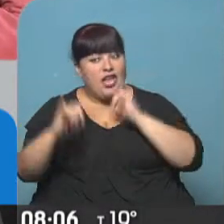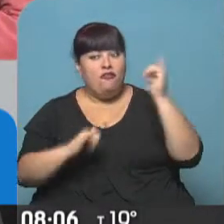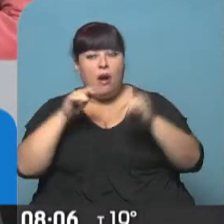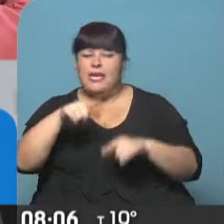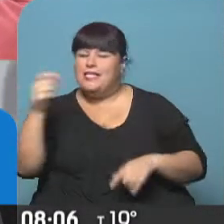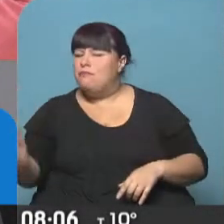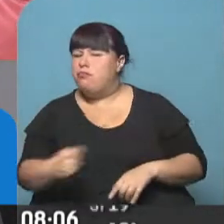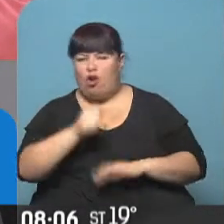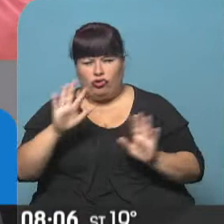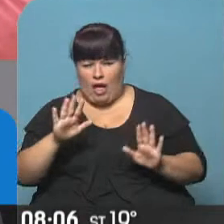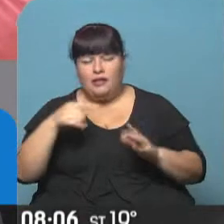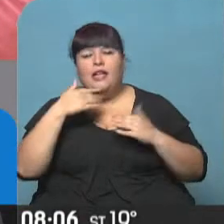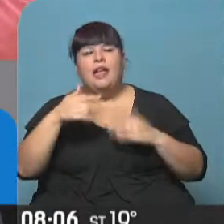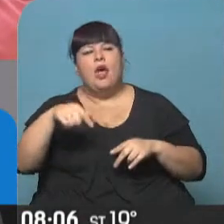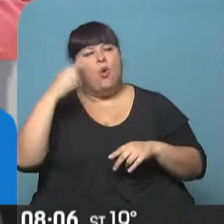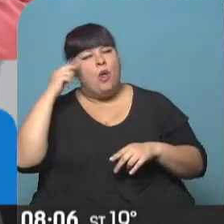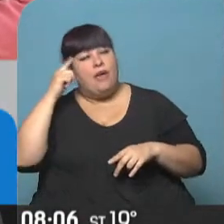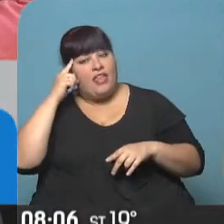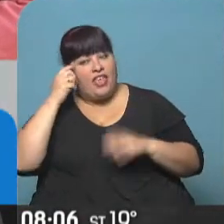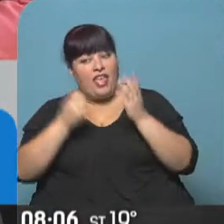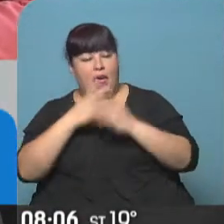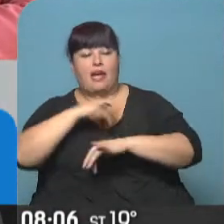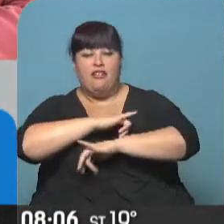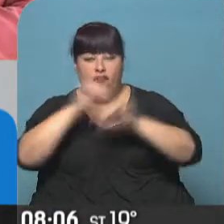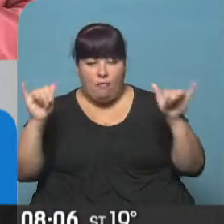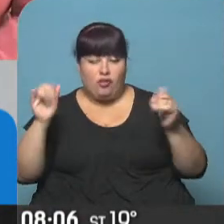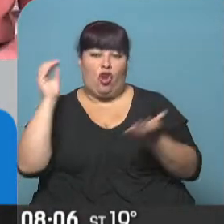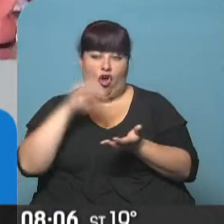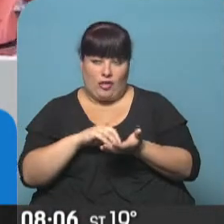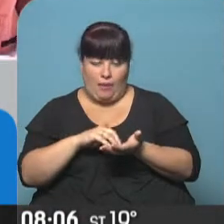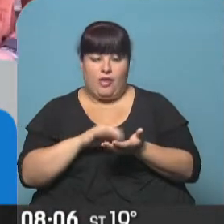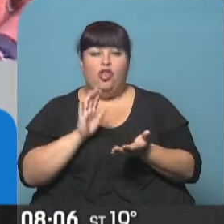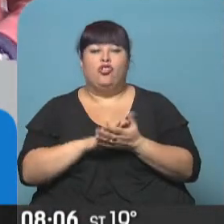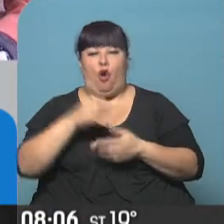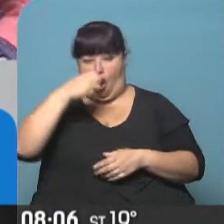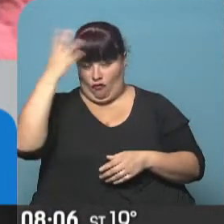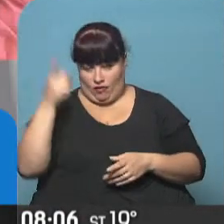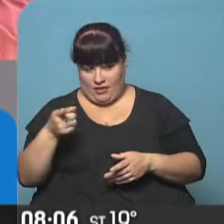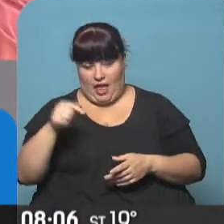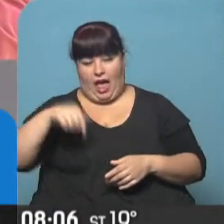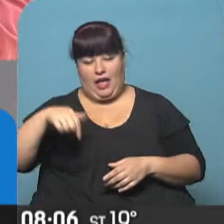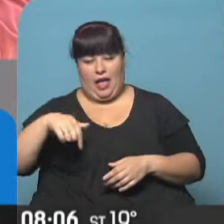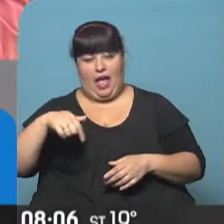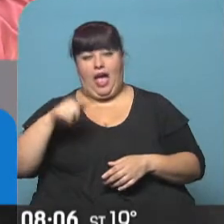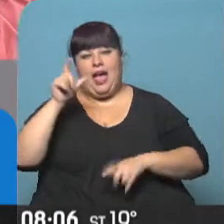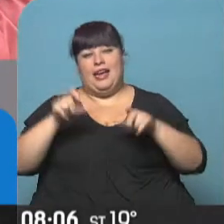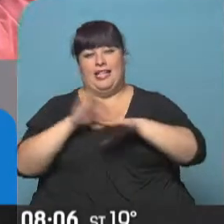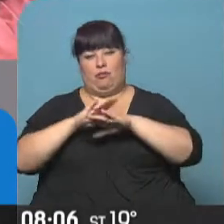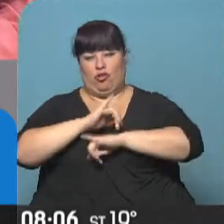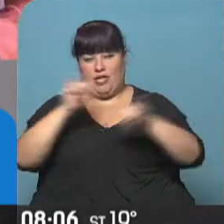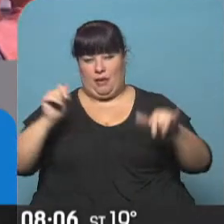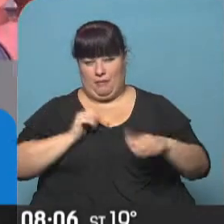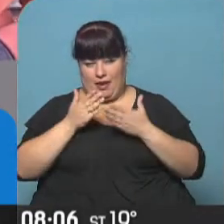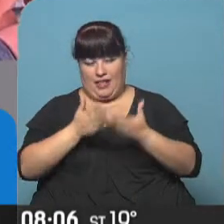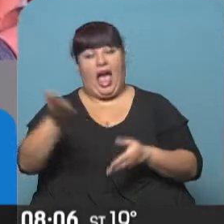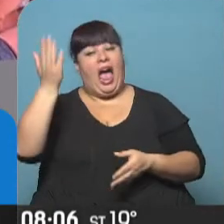porque va a ser vital a partir de las 9, 10, cuando estén dando este nuevo parte oficial aquí los voceros de la Armada, que